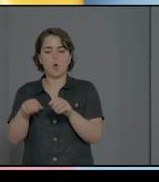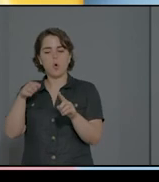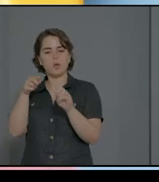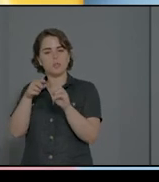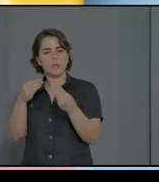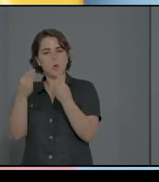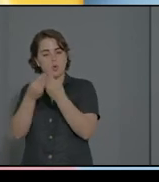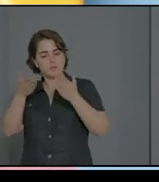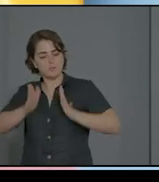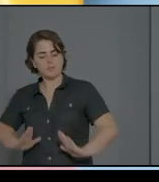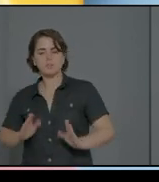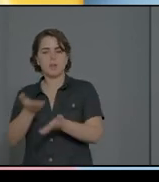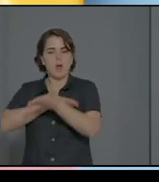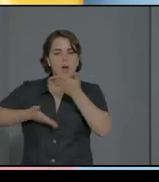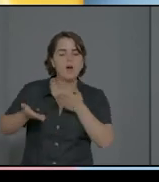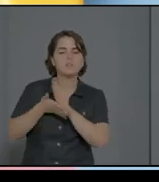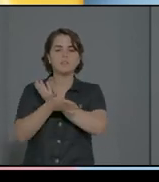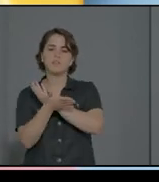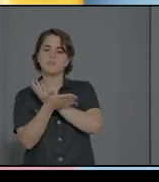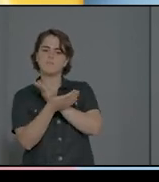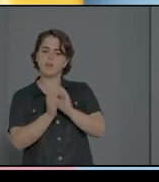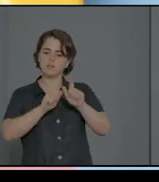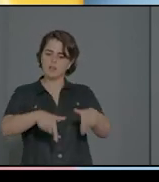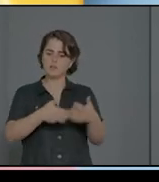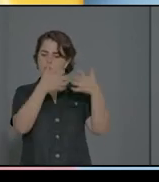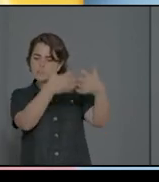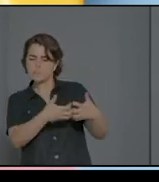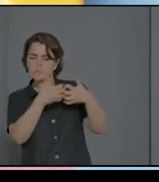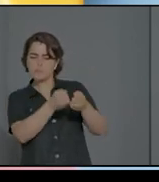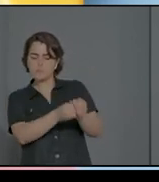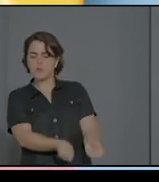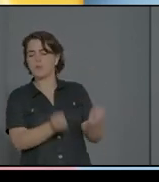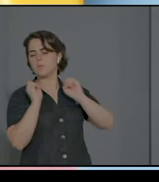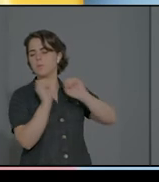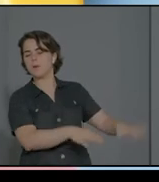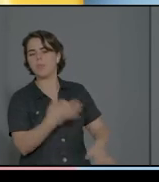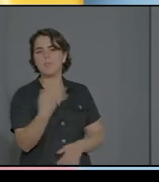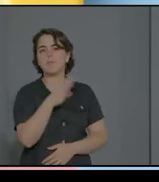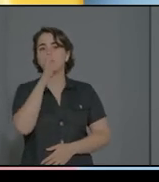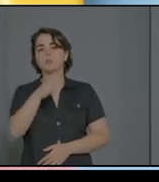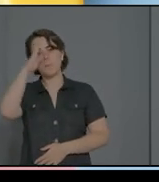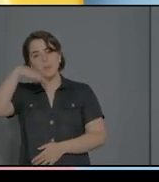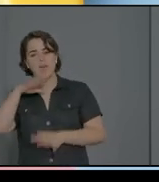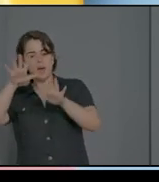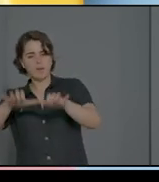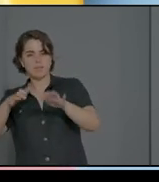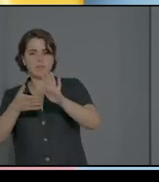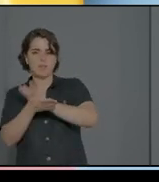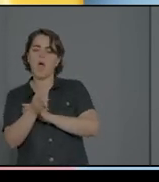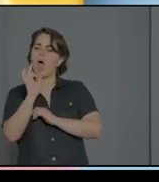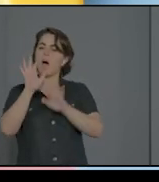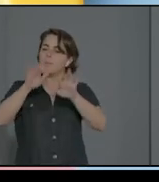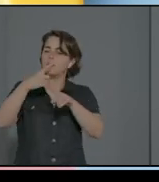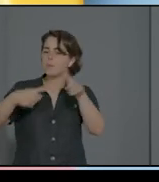instinto biológico, el padre no lo tiene que aprender, pues, lo ha aprendido parcialmente también con un niño en donde no ha tenido